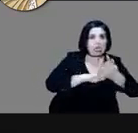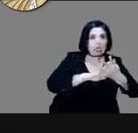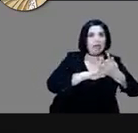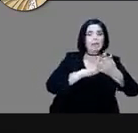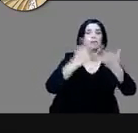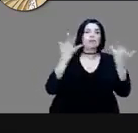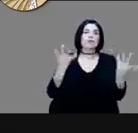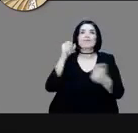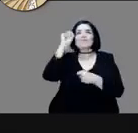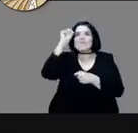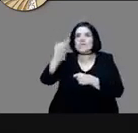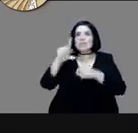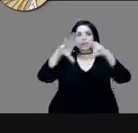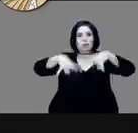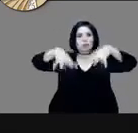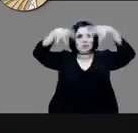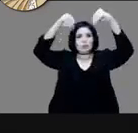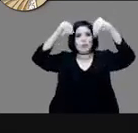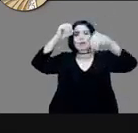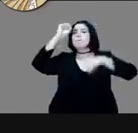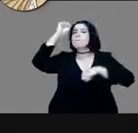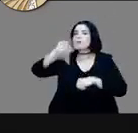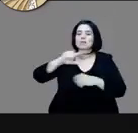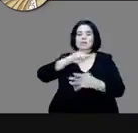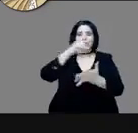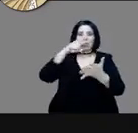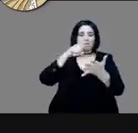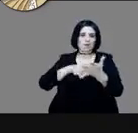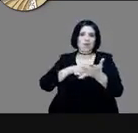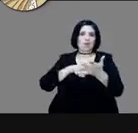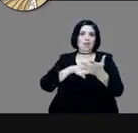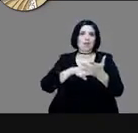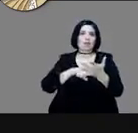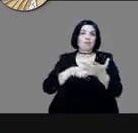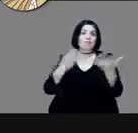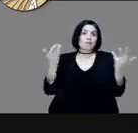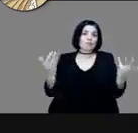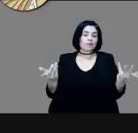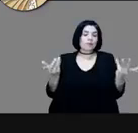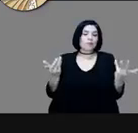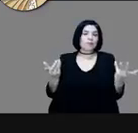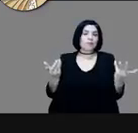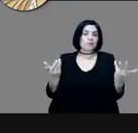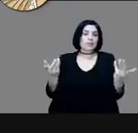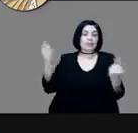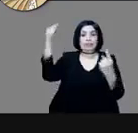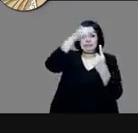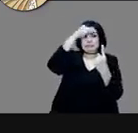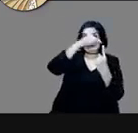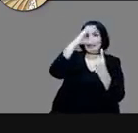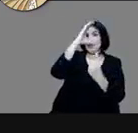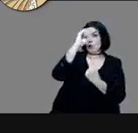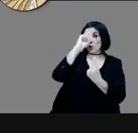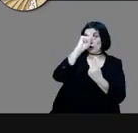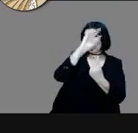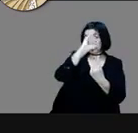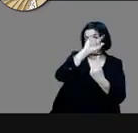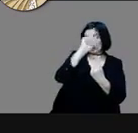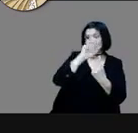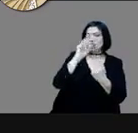Axayacal, ahí lo instalan, allí Cortés, se da cuenta que hay cierta